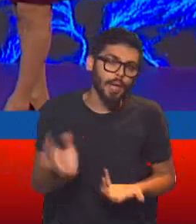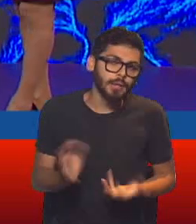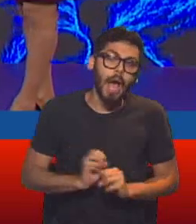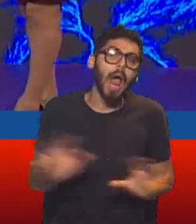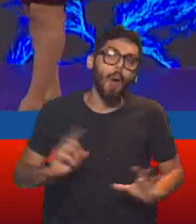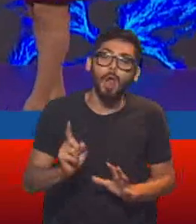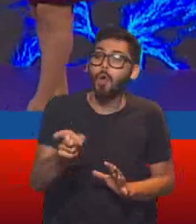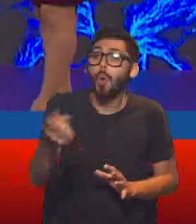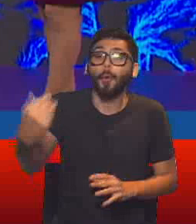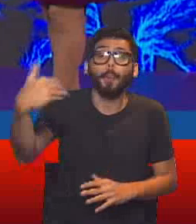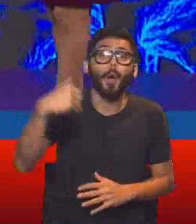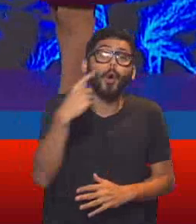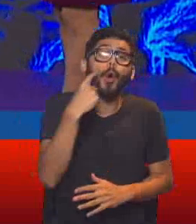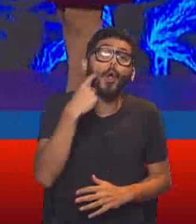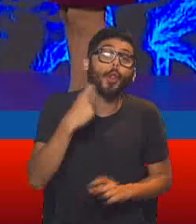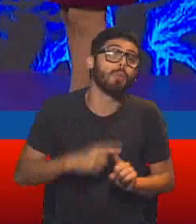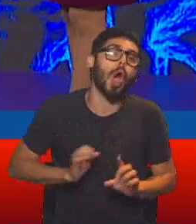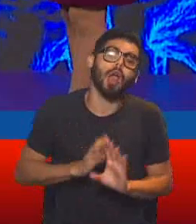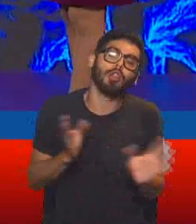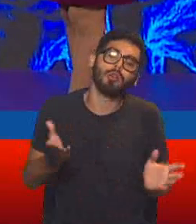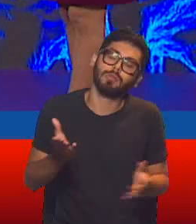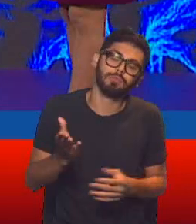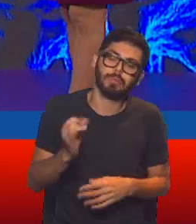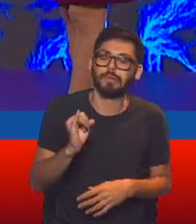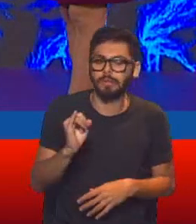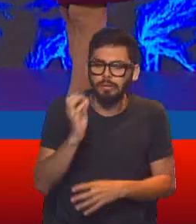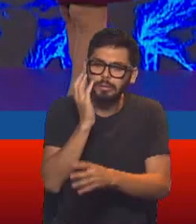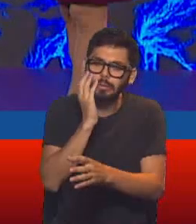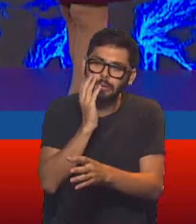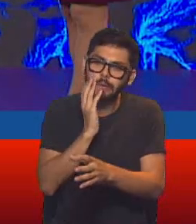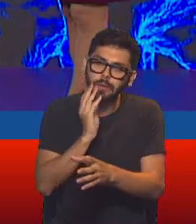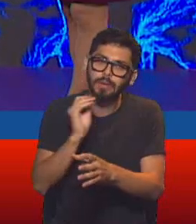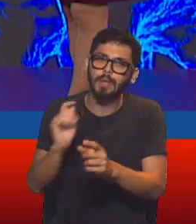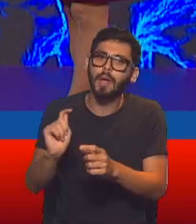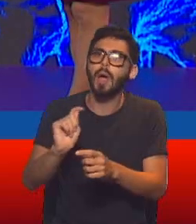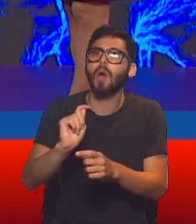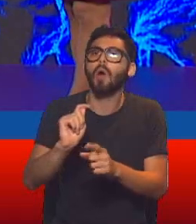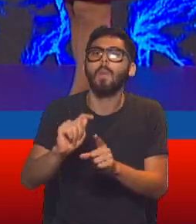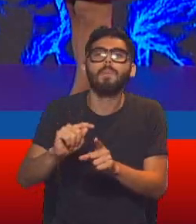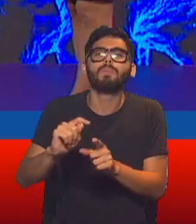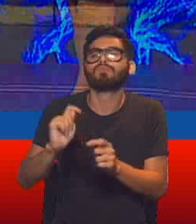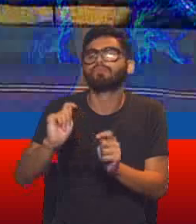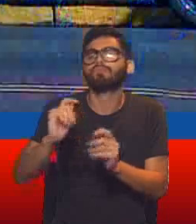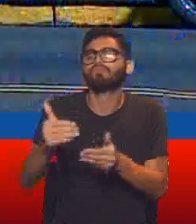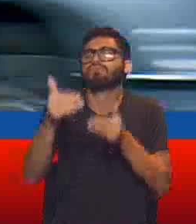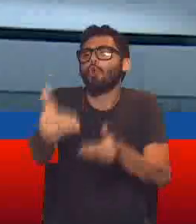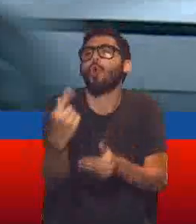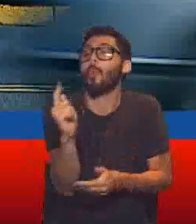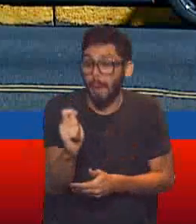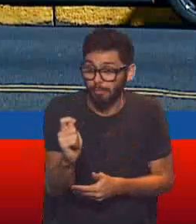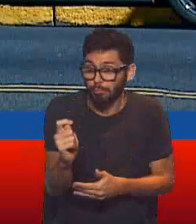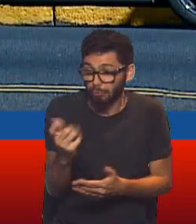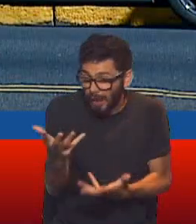para hacerse un chequeo, que es el chequeo anual que se hace. ¿Le molesta si lo hacemos el mes que viene? Dice que no. No,